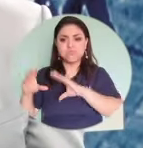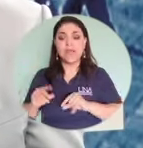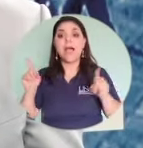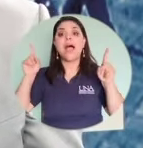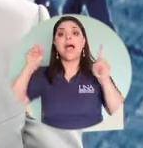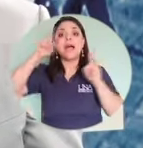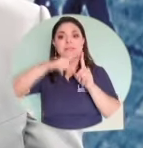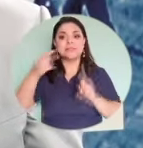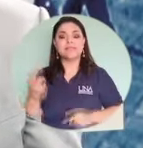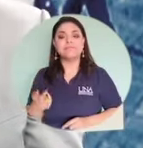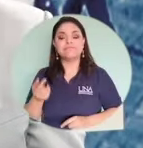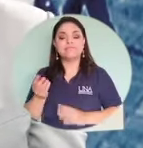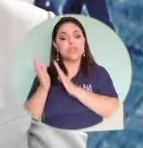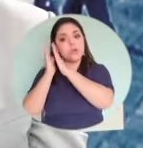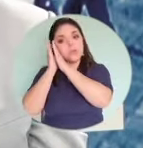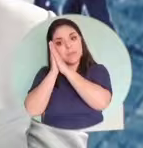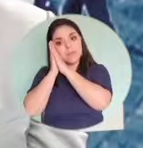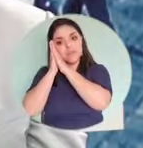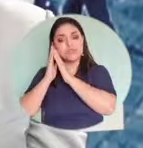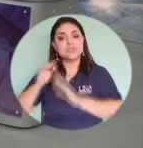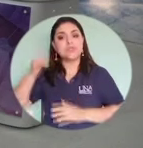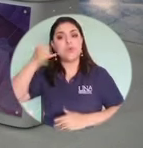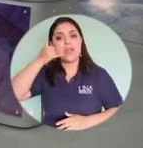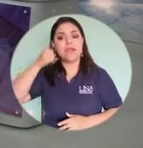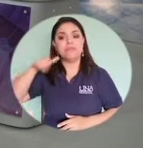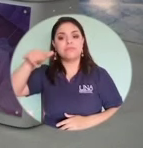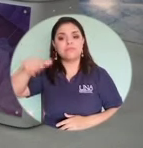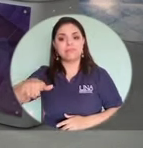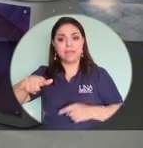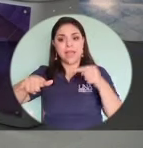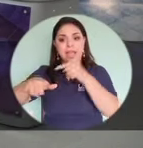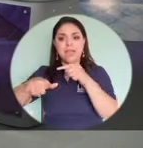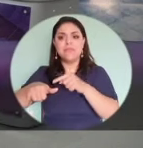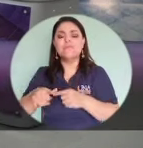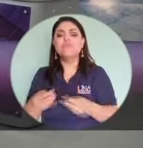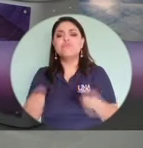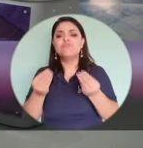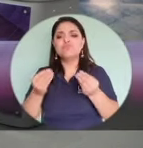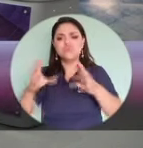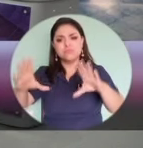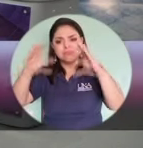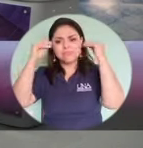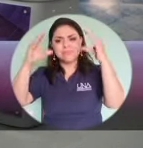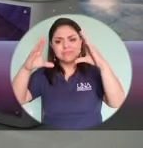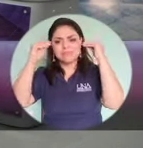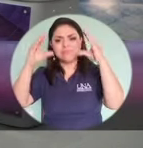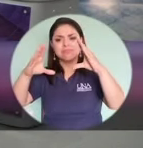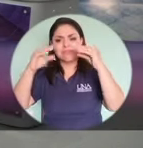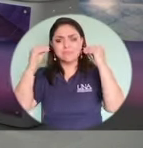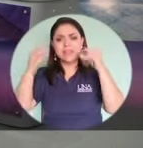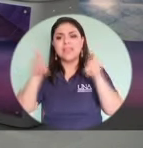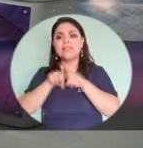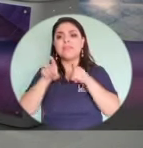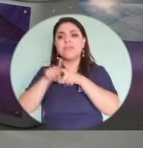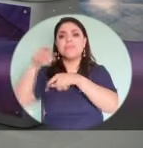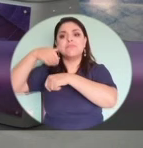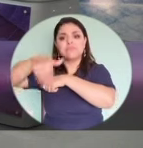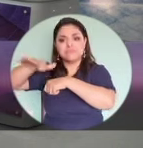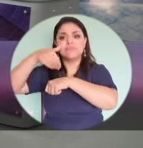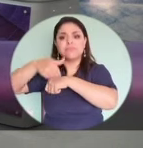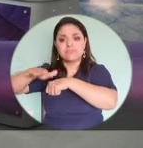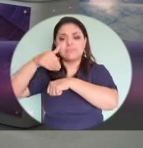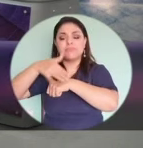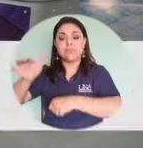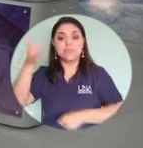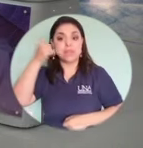incluso con él al lado. Entonces, hay demasiados datos que estamos recibiendo y que estamos enviando por medio de nuestro celular. Entonces,